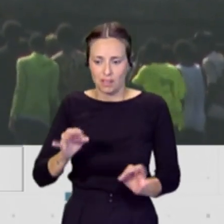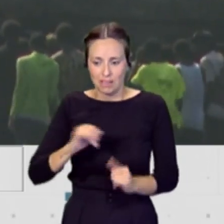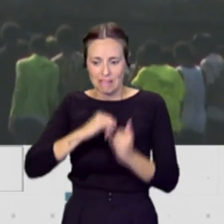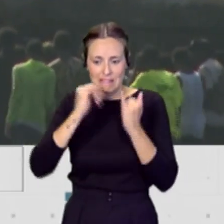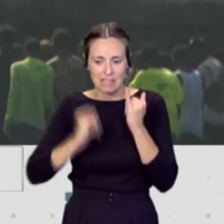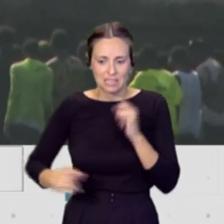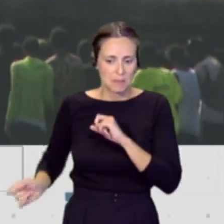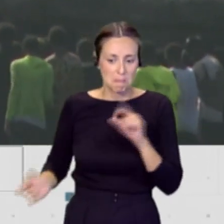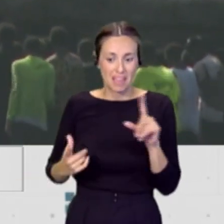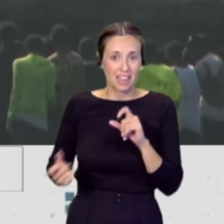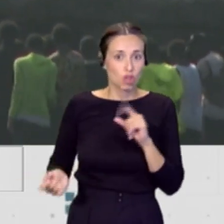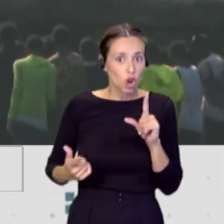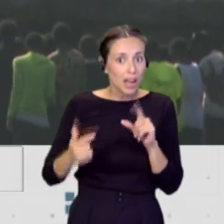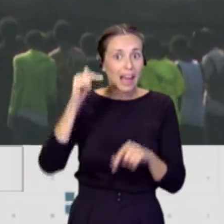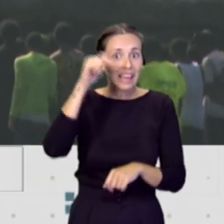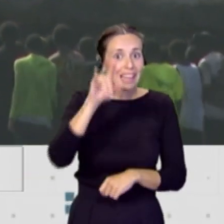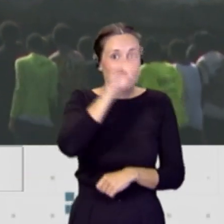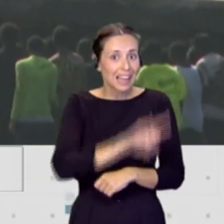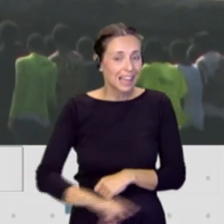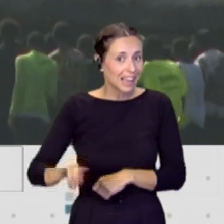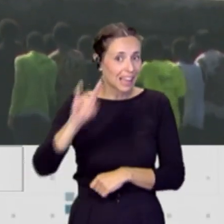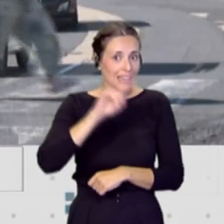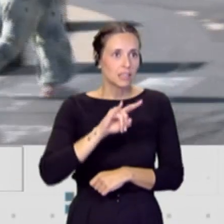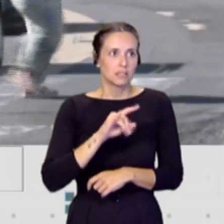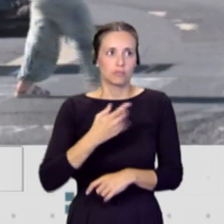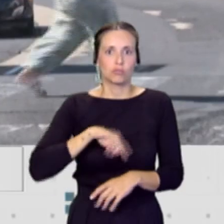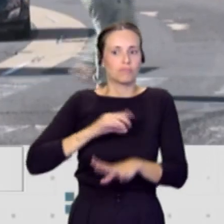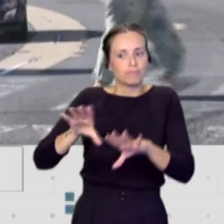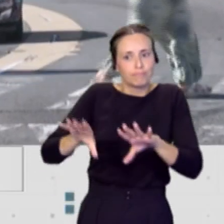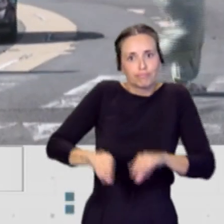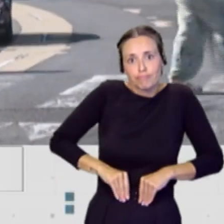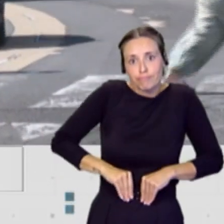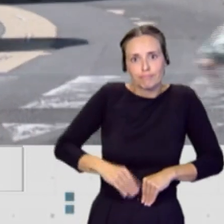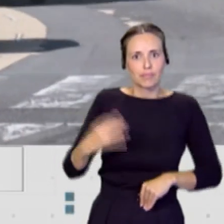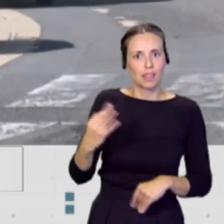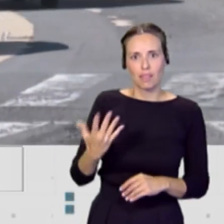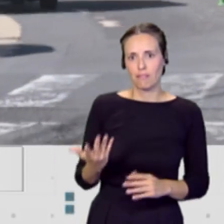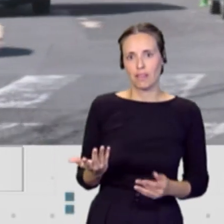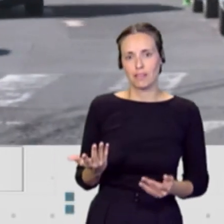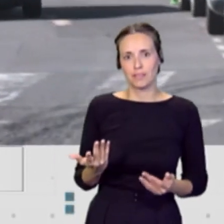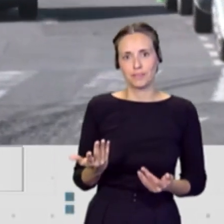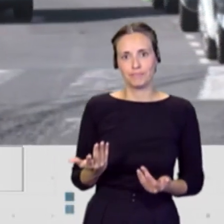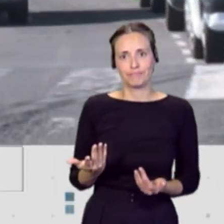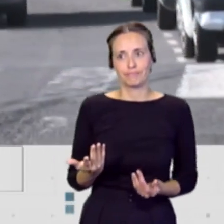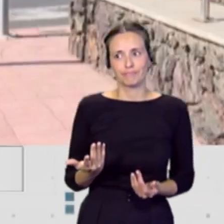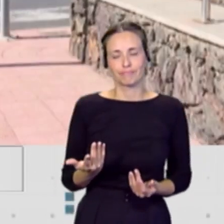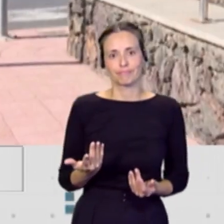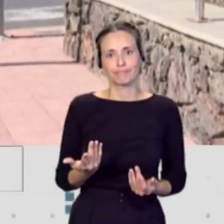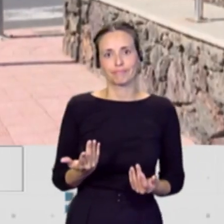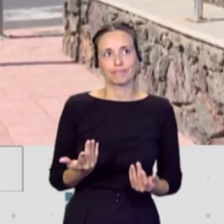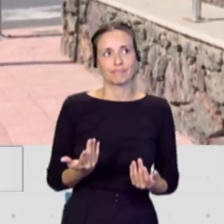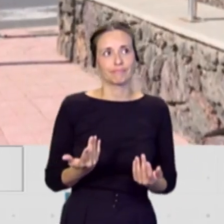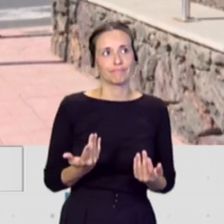en este caso en Canarias, que tenemos que asumirla y a pesar de que nos sintamos mal